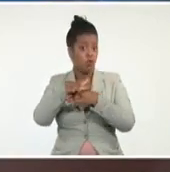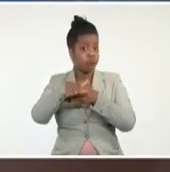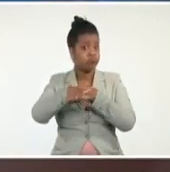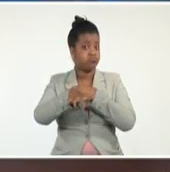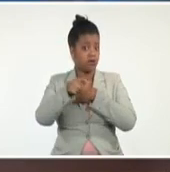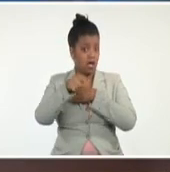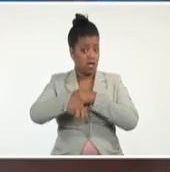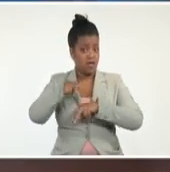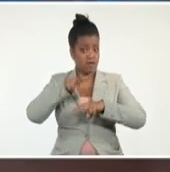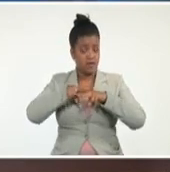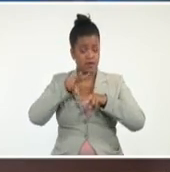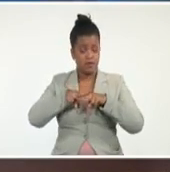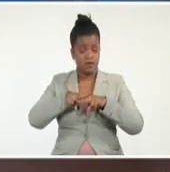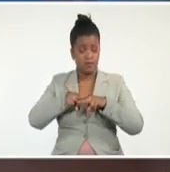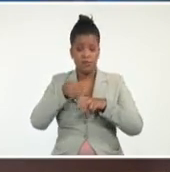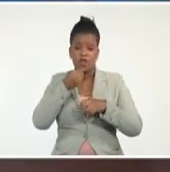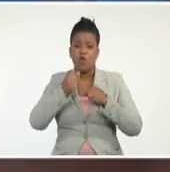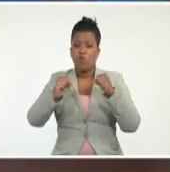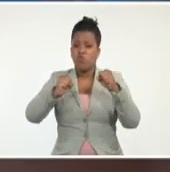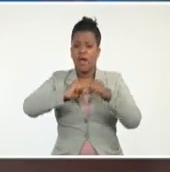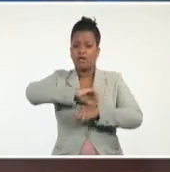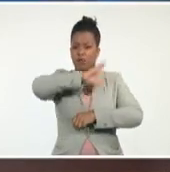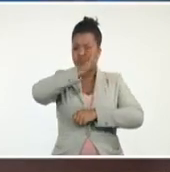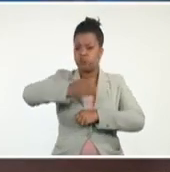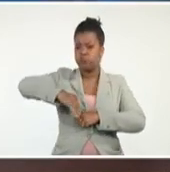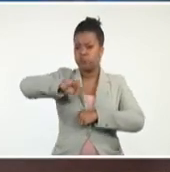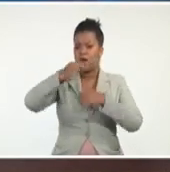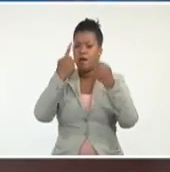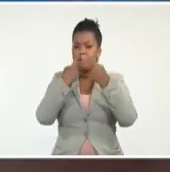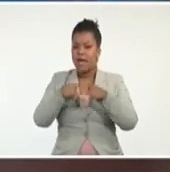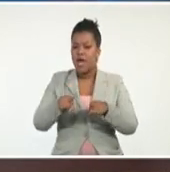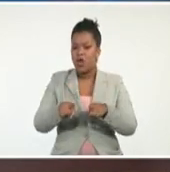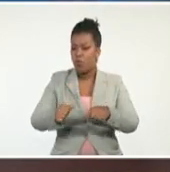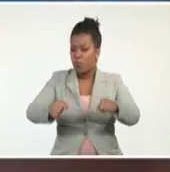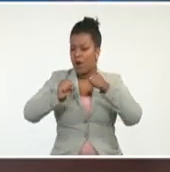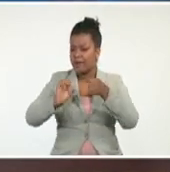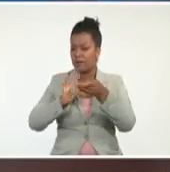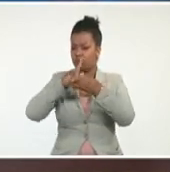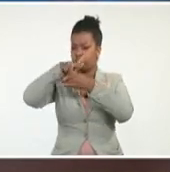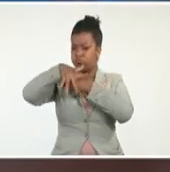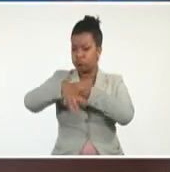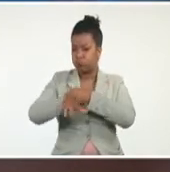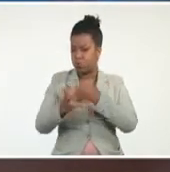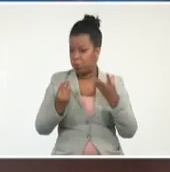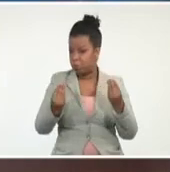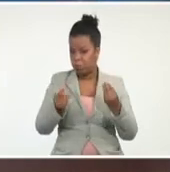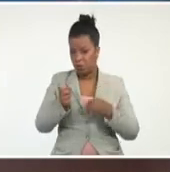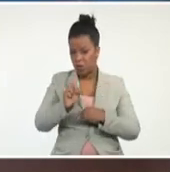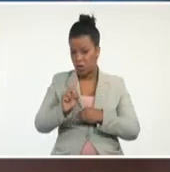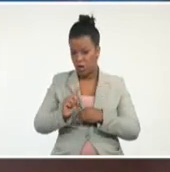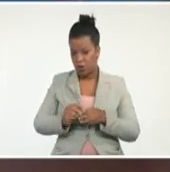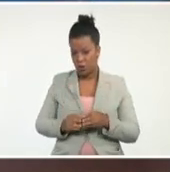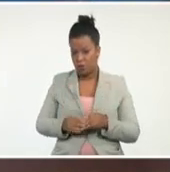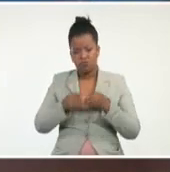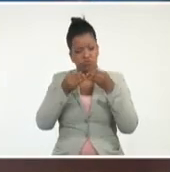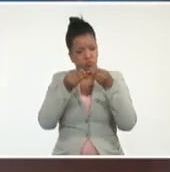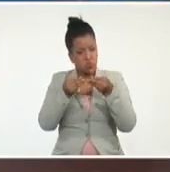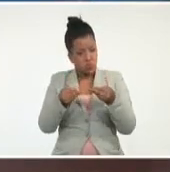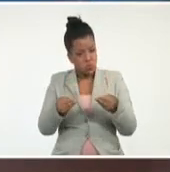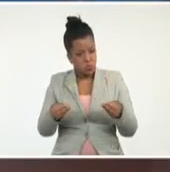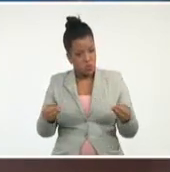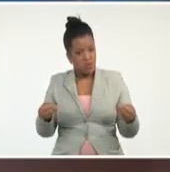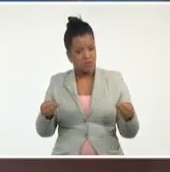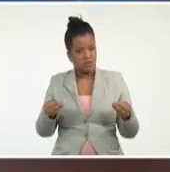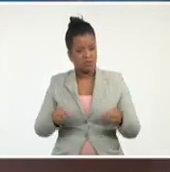marejadas, la inundación costera que se va a provocar, es ligera. No es moderada, no es fuerte. Es